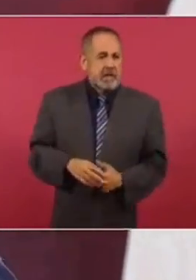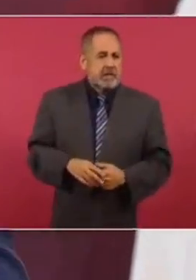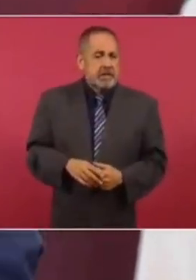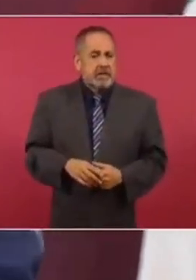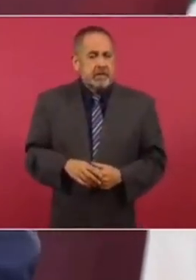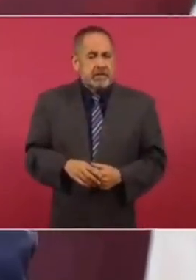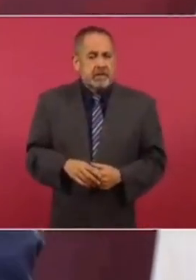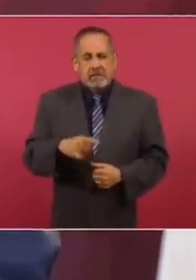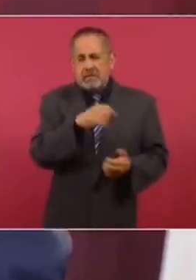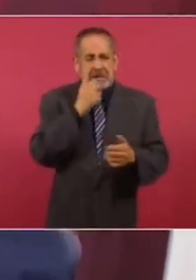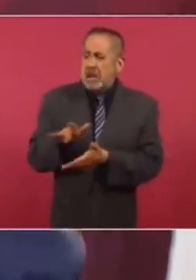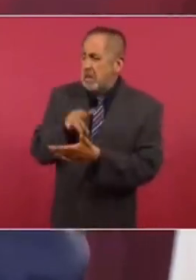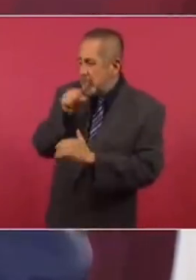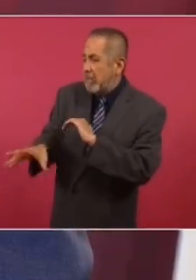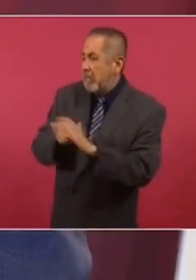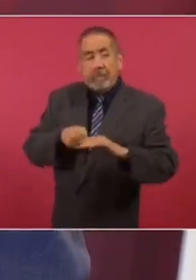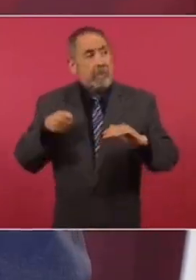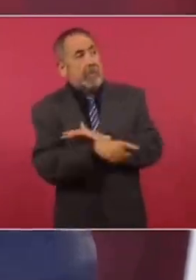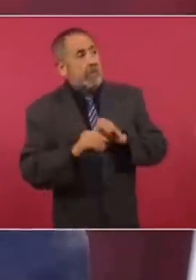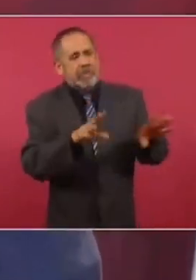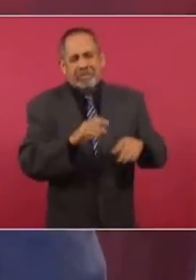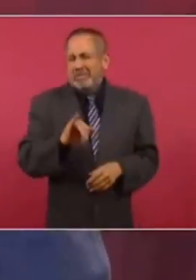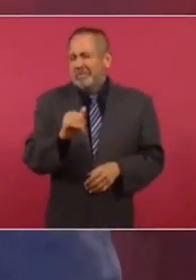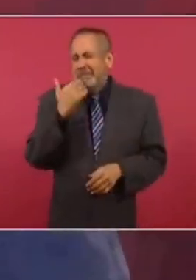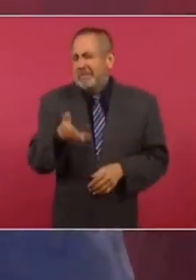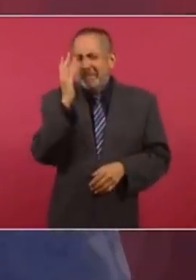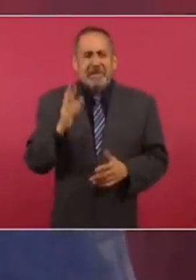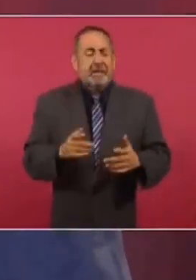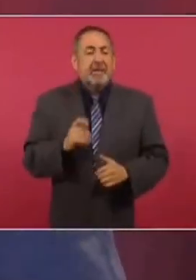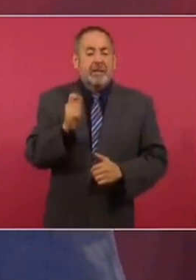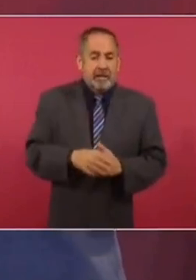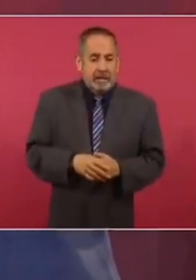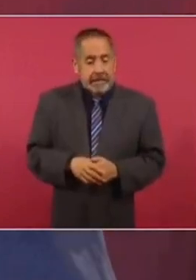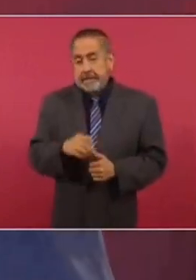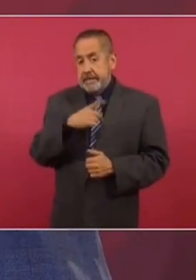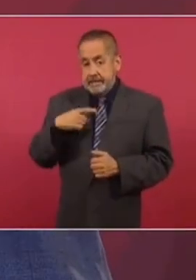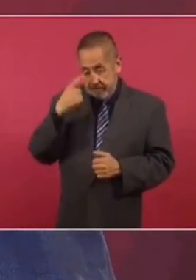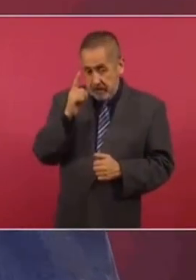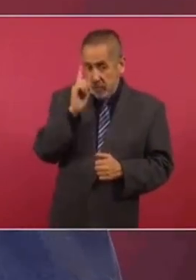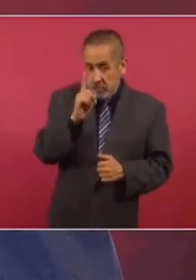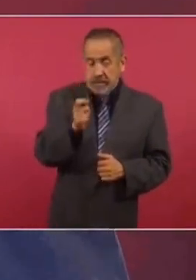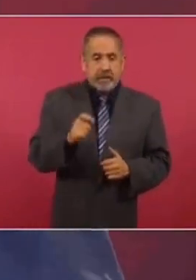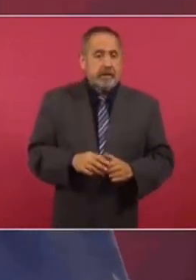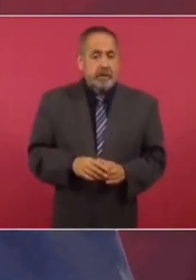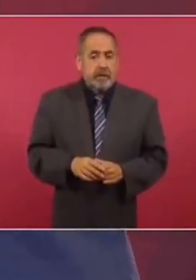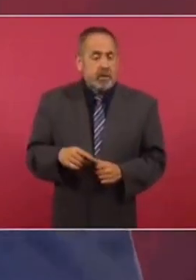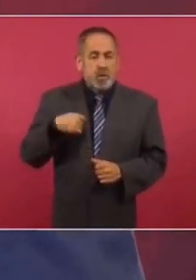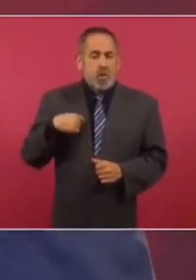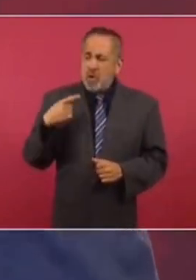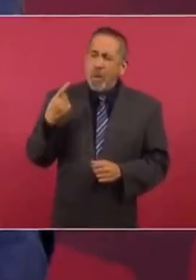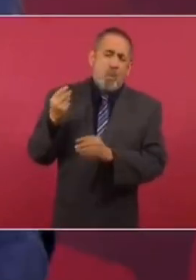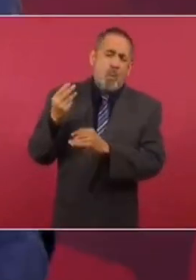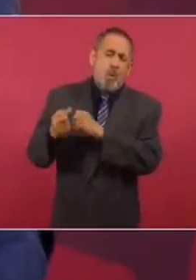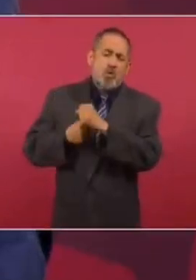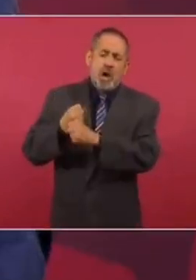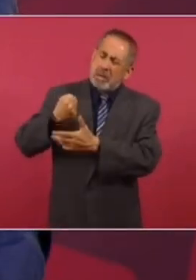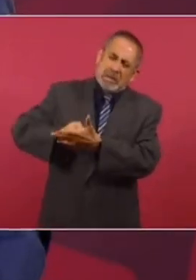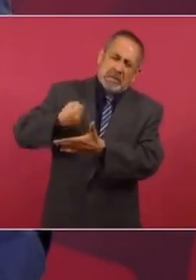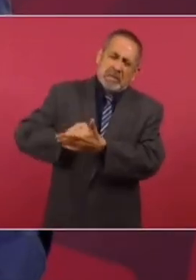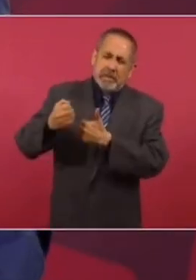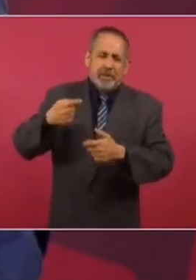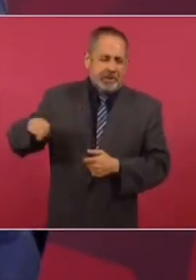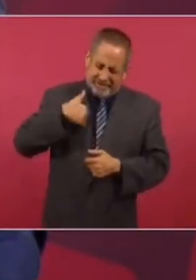filtrar información, nada más, que deben de tomar en cuenta. Nosotros llevamos muchos años en esta lucha